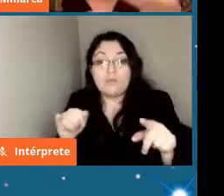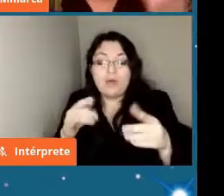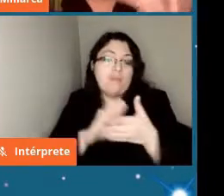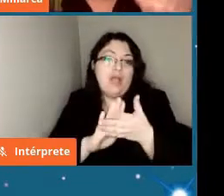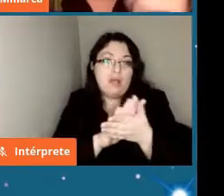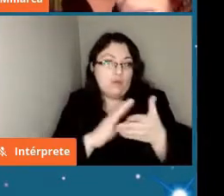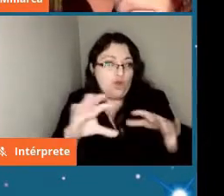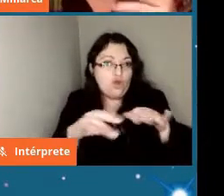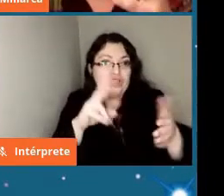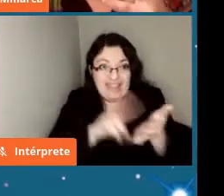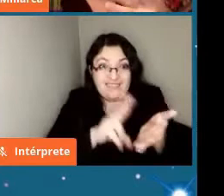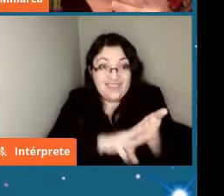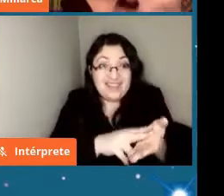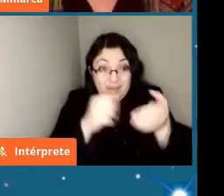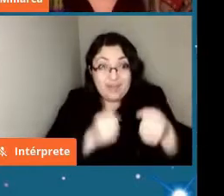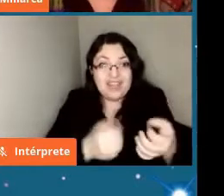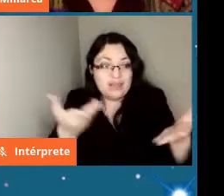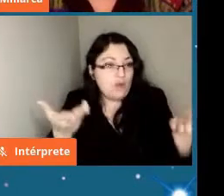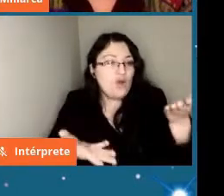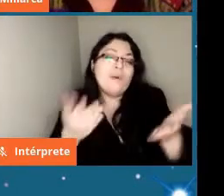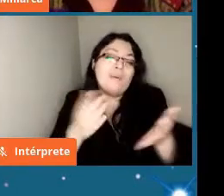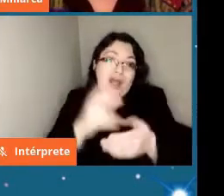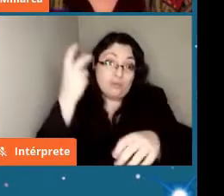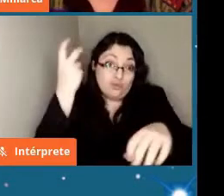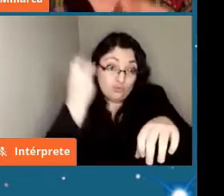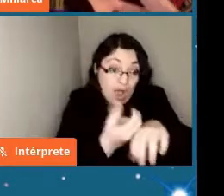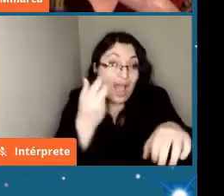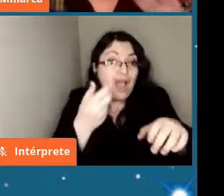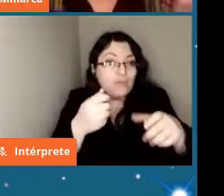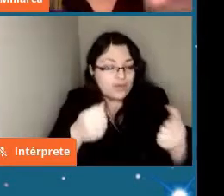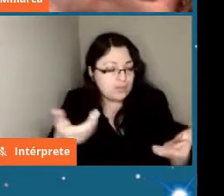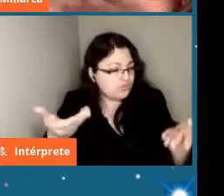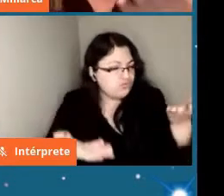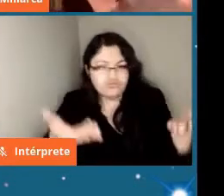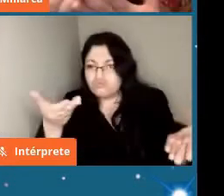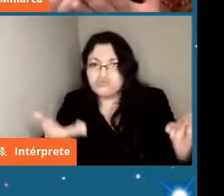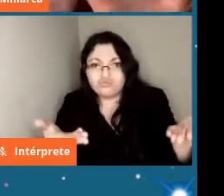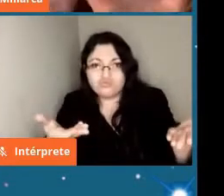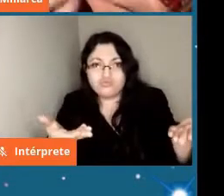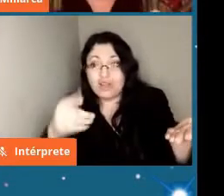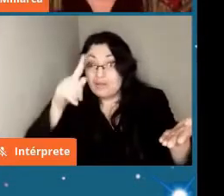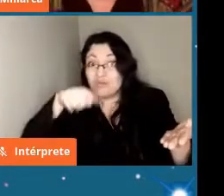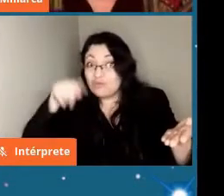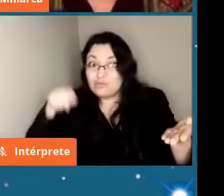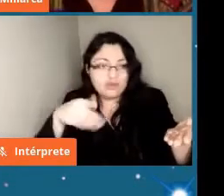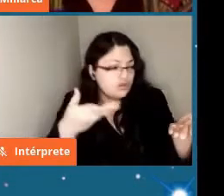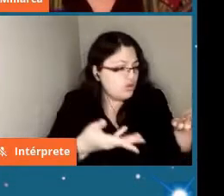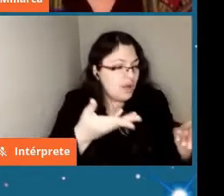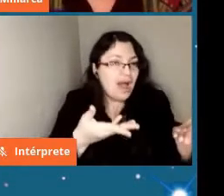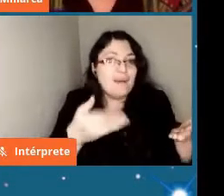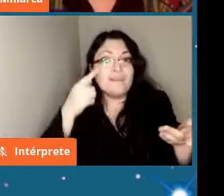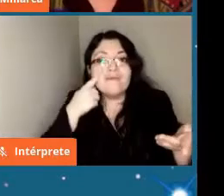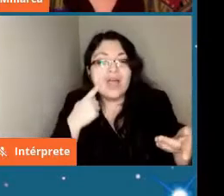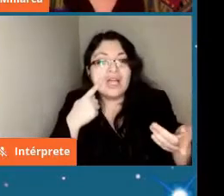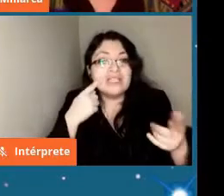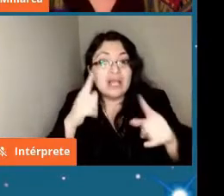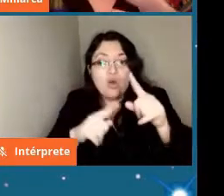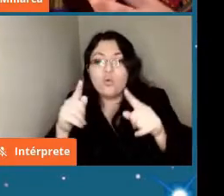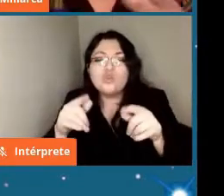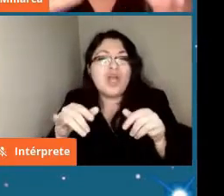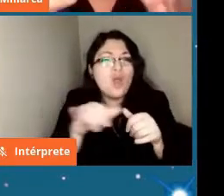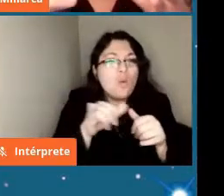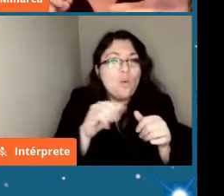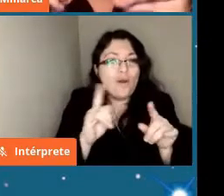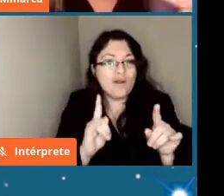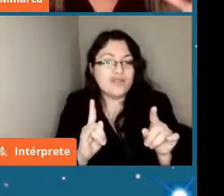o sea por ejemplo con meteoritos podemos entonces ver si se parecen a alguno de los patrones esa es la forma en